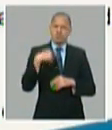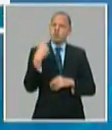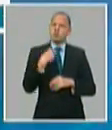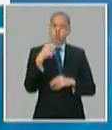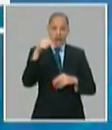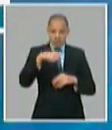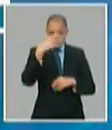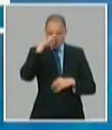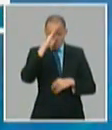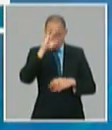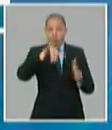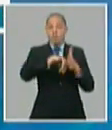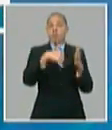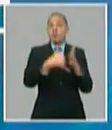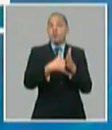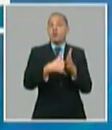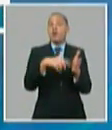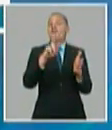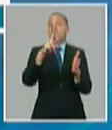extranjera